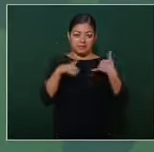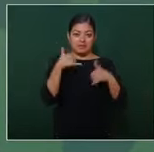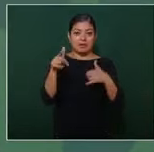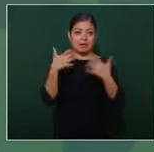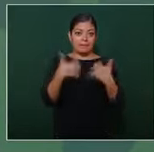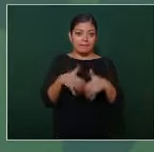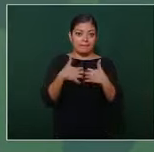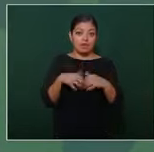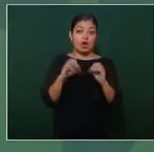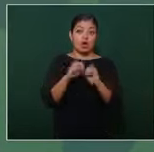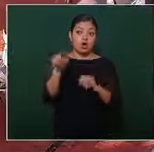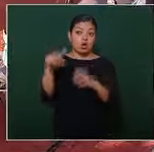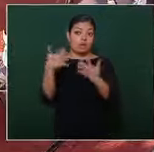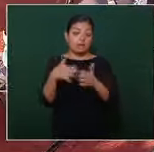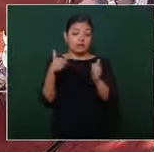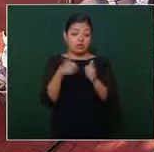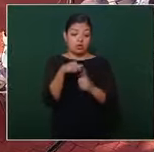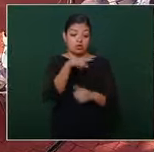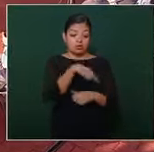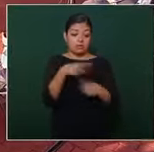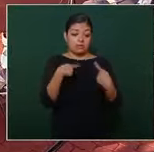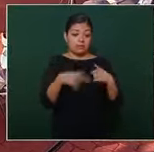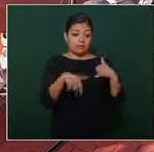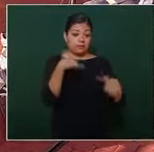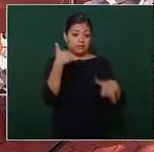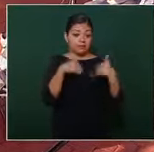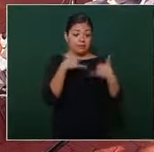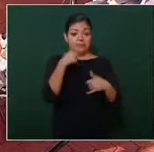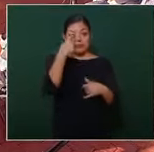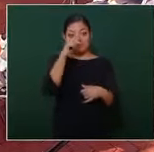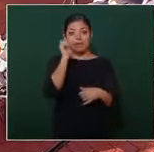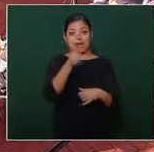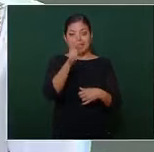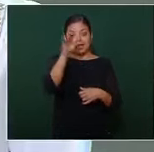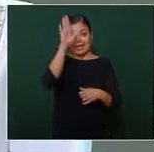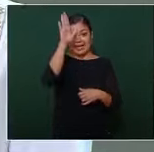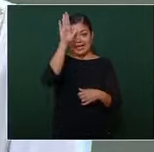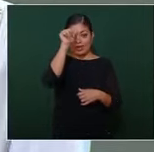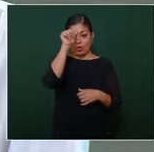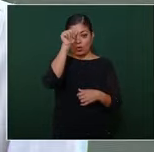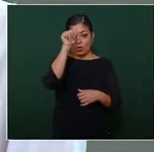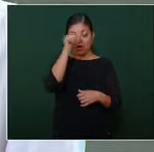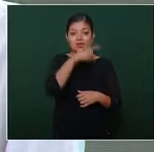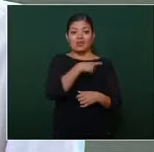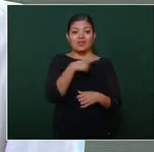empresa con los telefonistas que haya acuerdo que se concilien